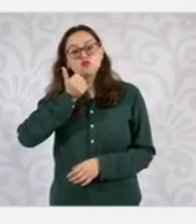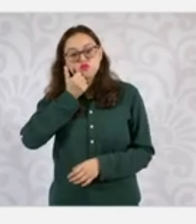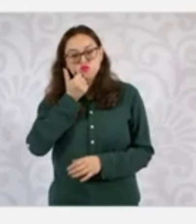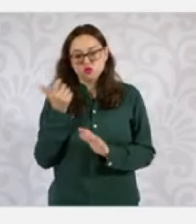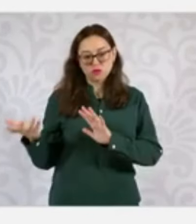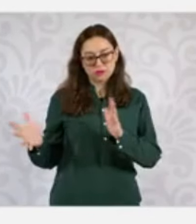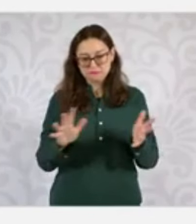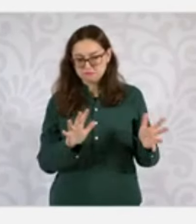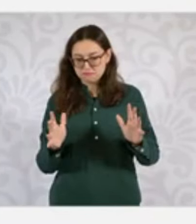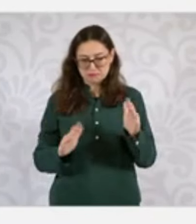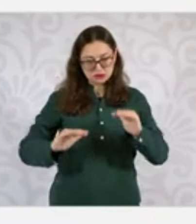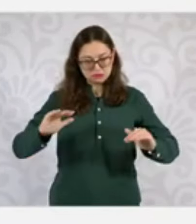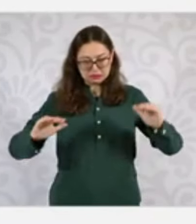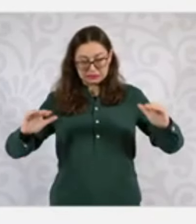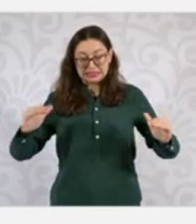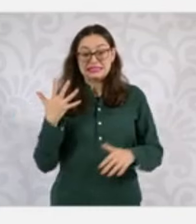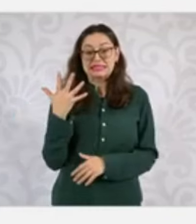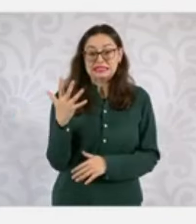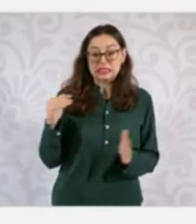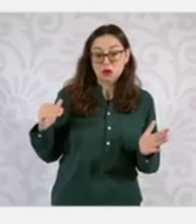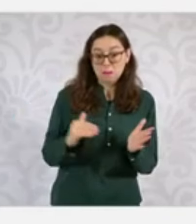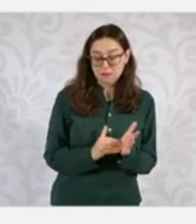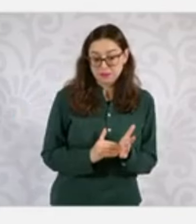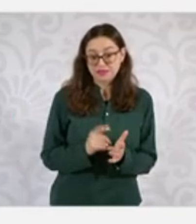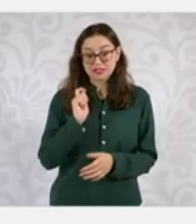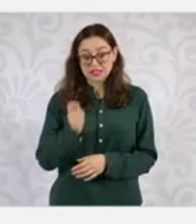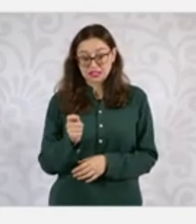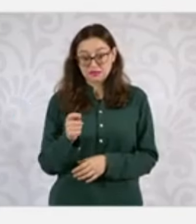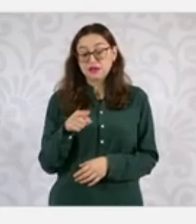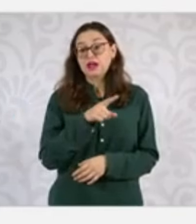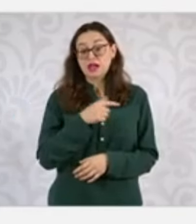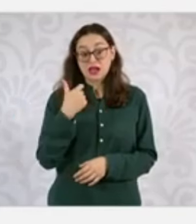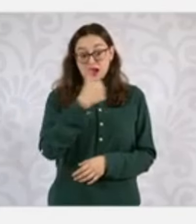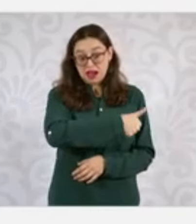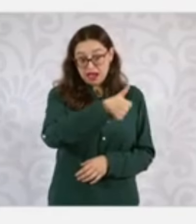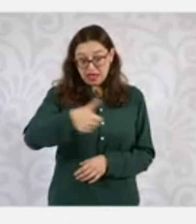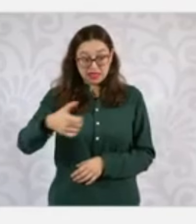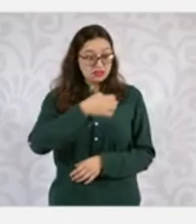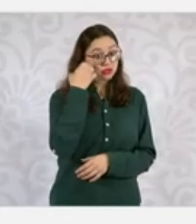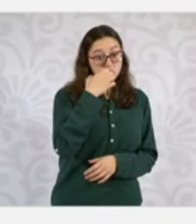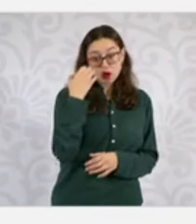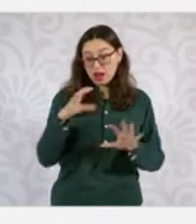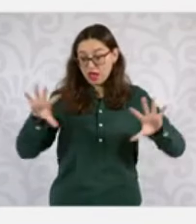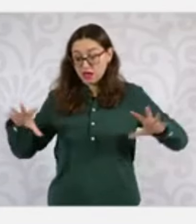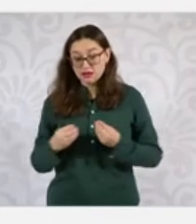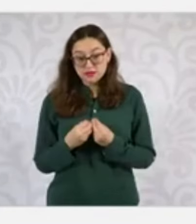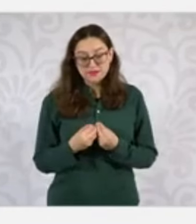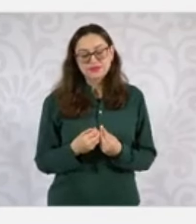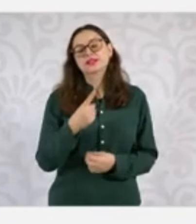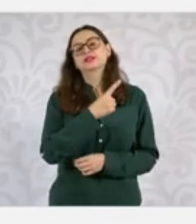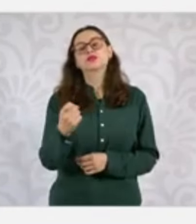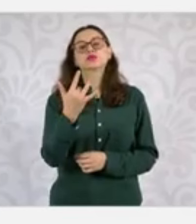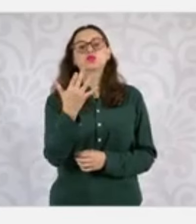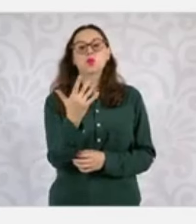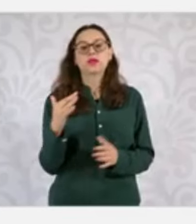Por lo tanto, ahí se llegarán a 150 mil lugares nuevos que sumados